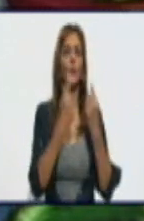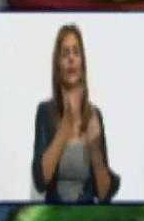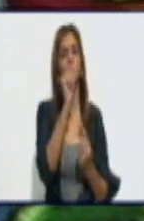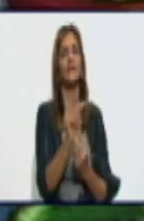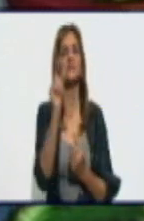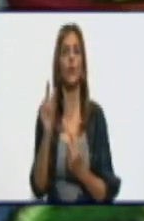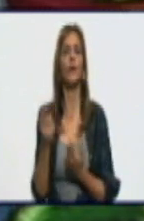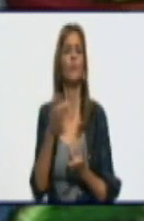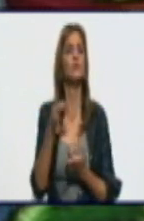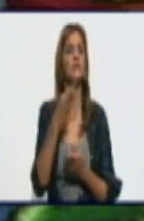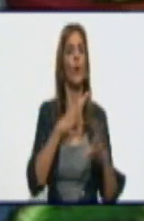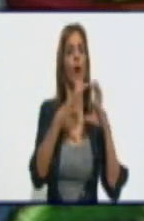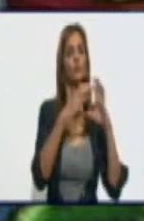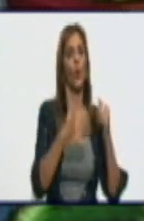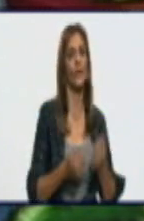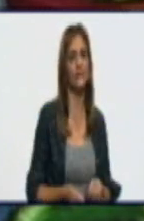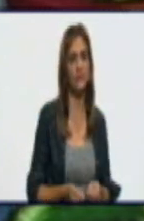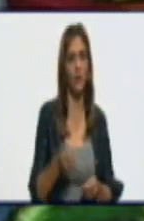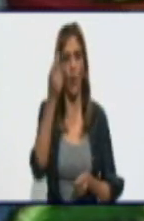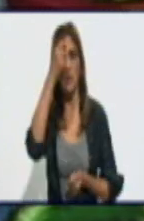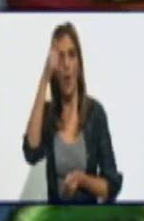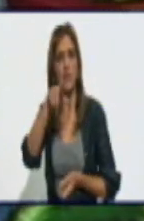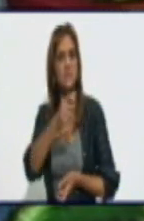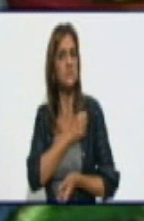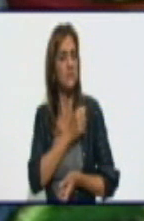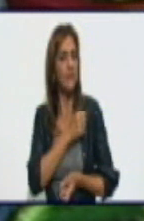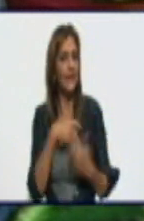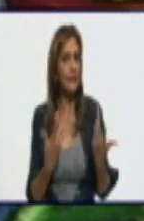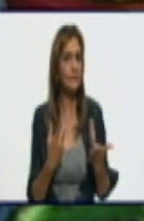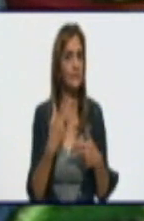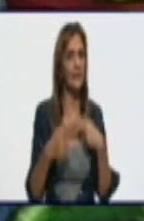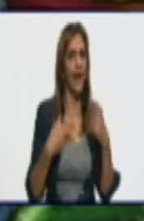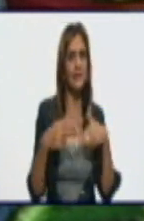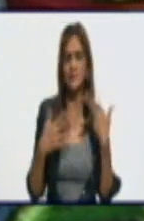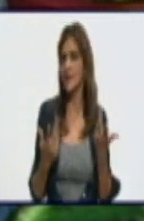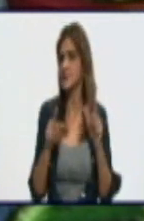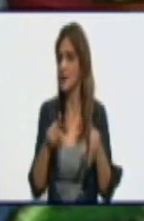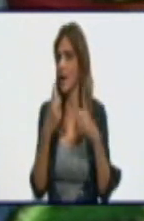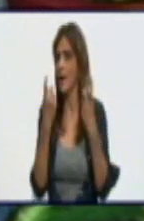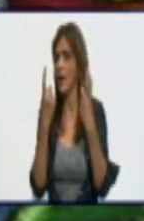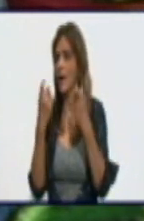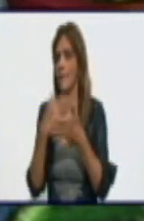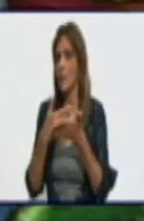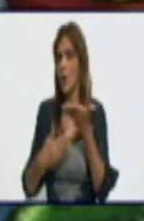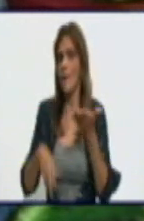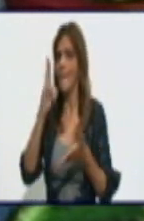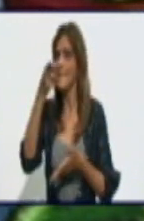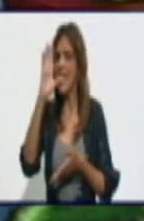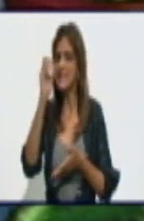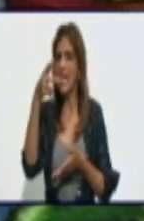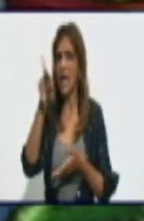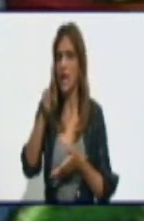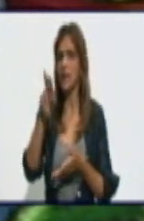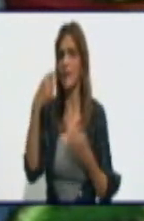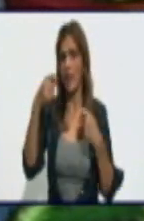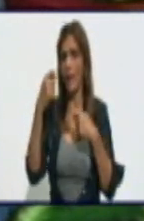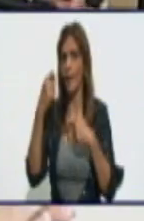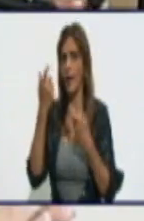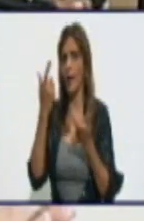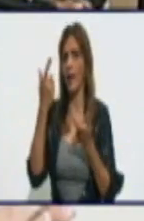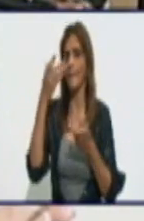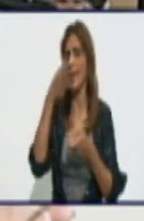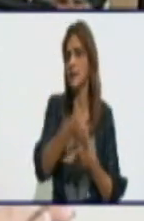de otro municipio de la provincia, tiene necesidad de hacerse ese tipo de examen, tiene que venir a Bayamo.